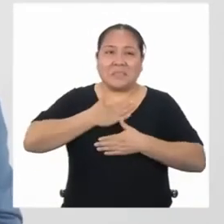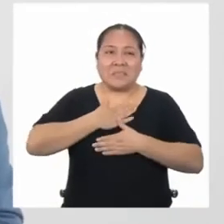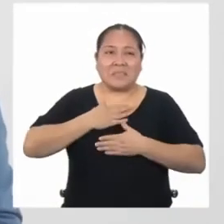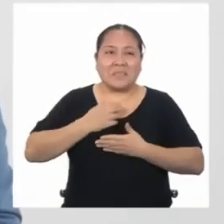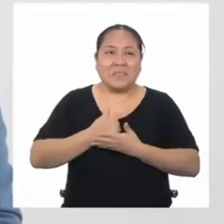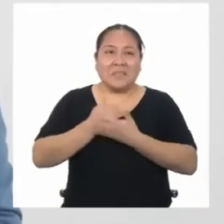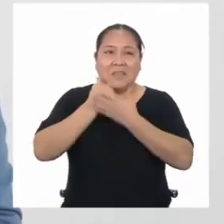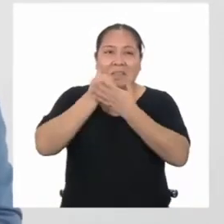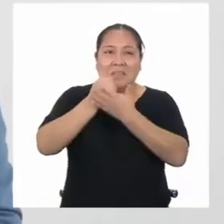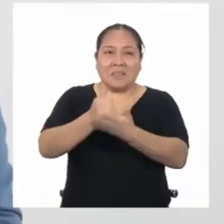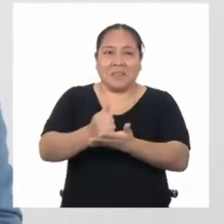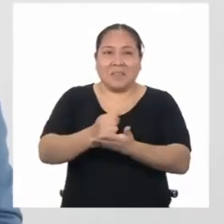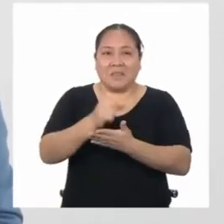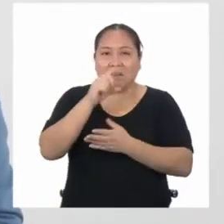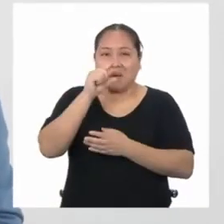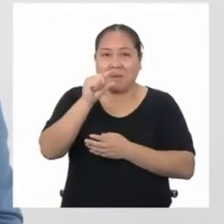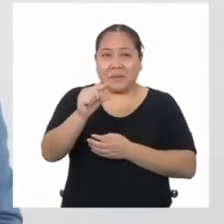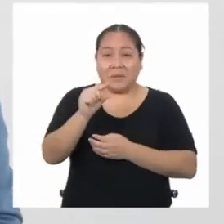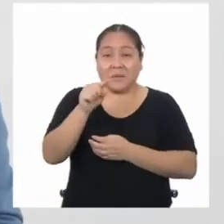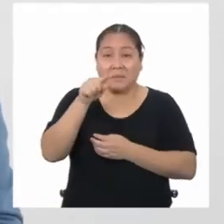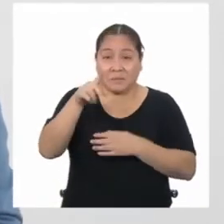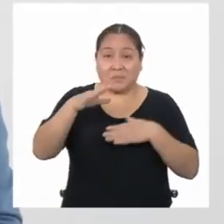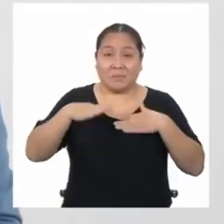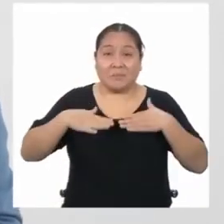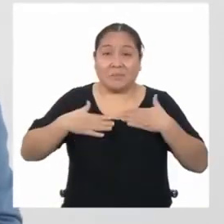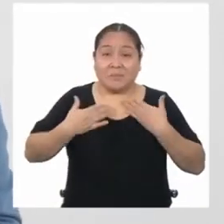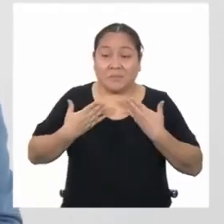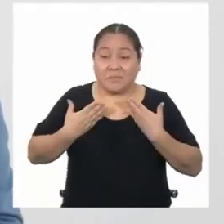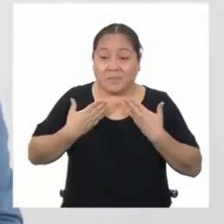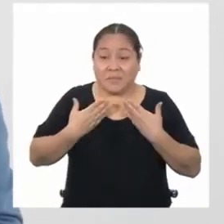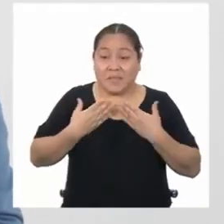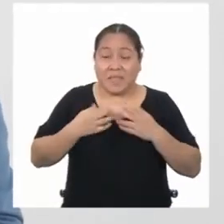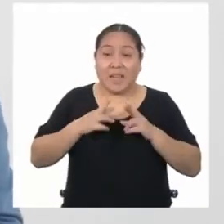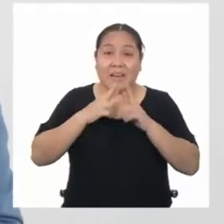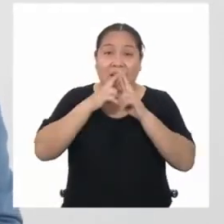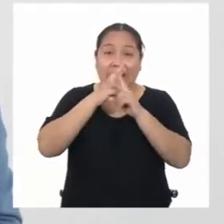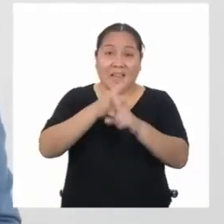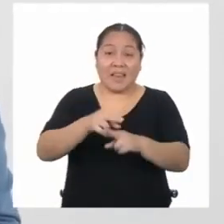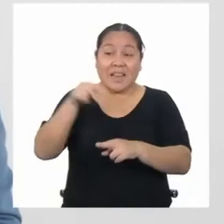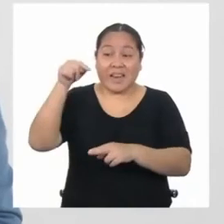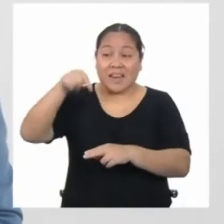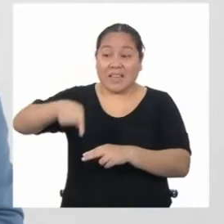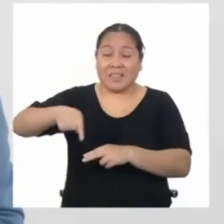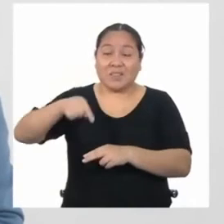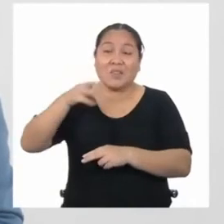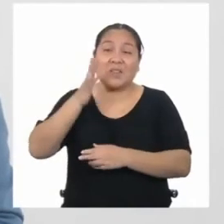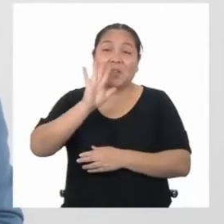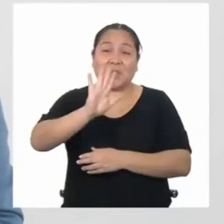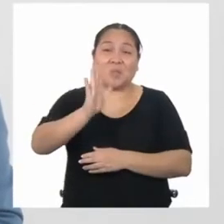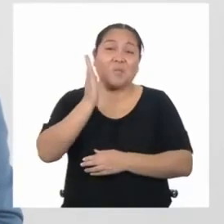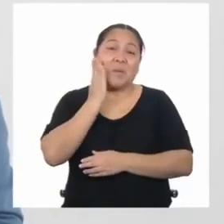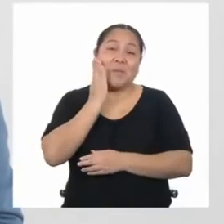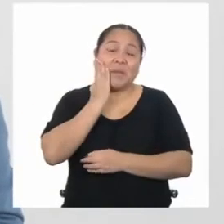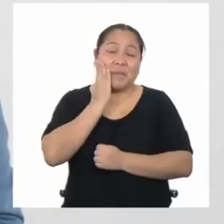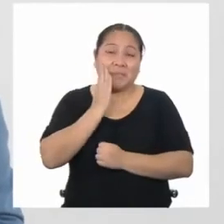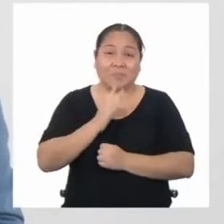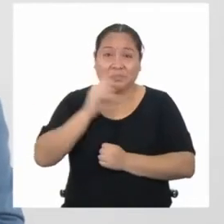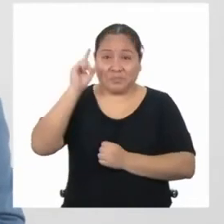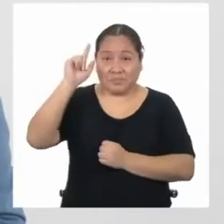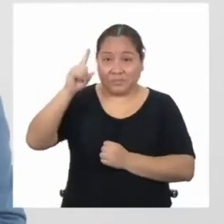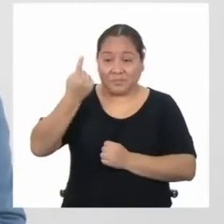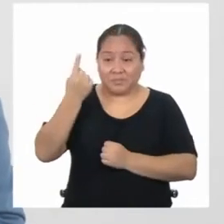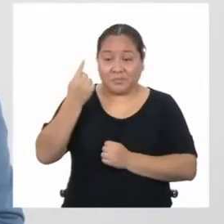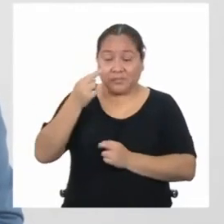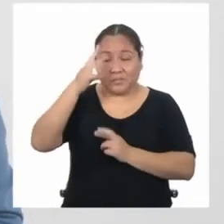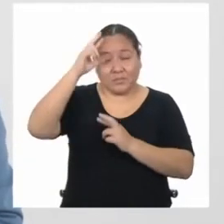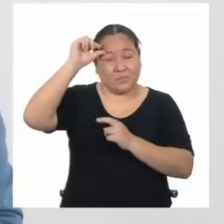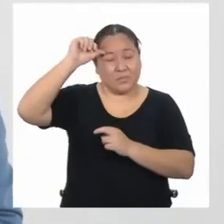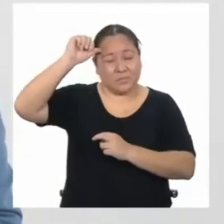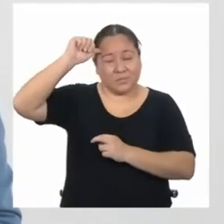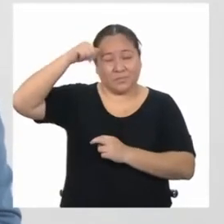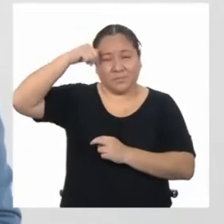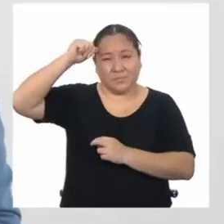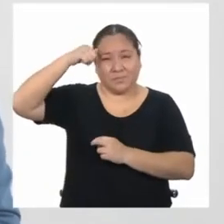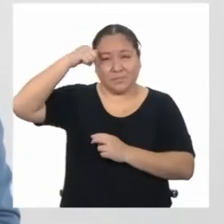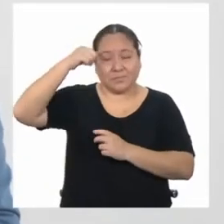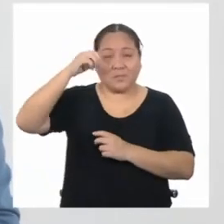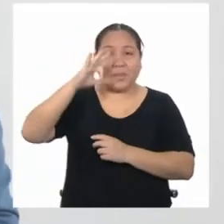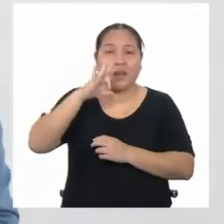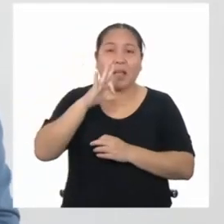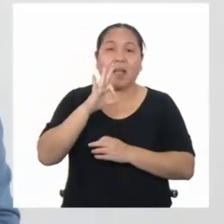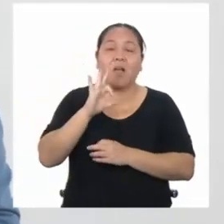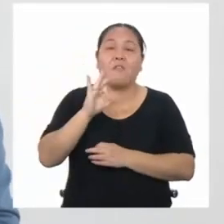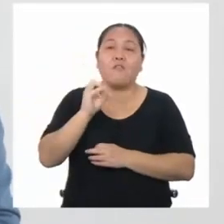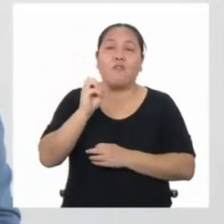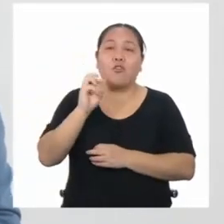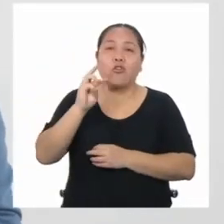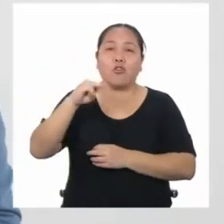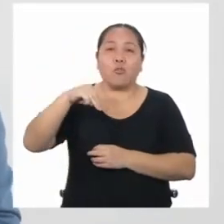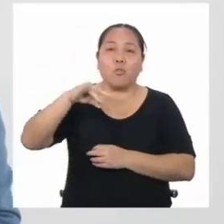granito de arena para que puedan hacerle este regalo a tu mamá. Primero recordemos la fórmula del área de